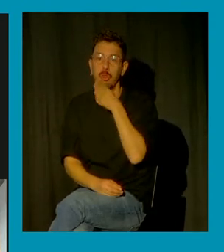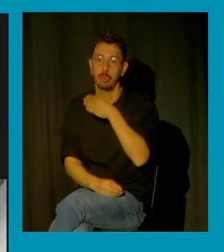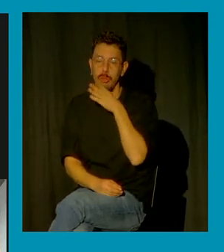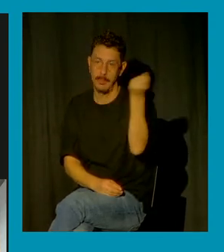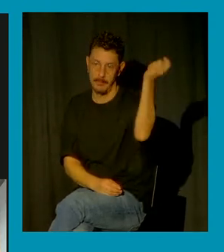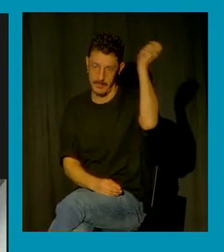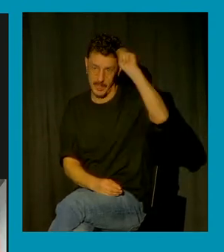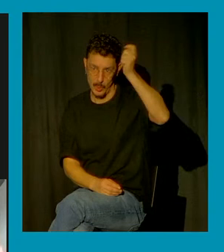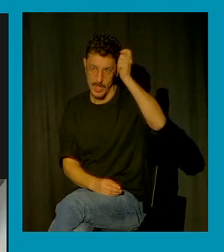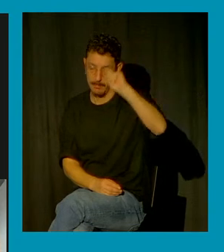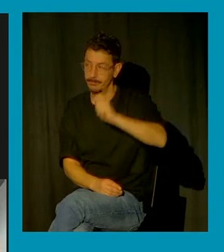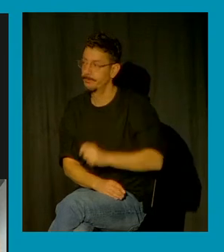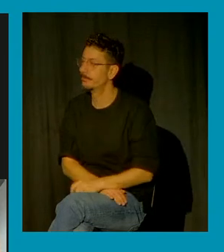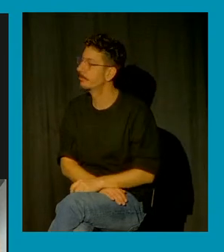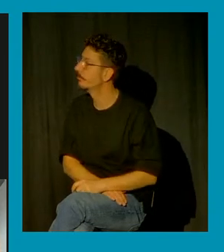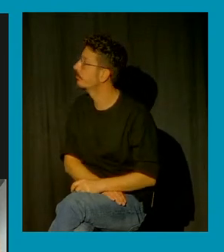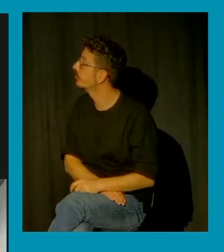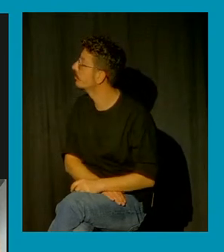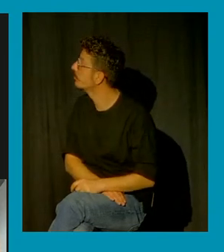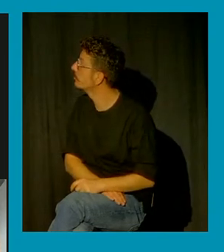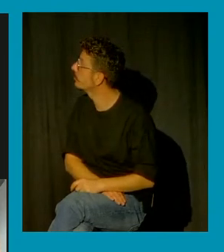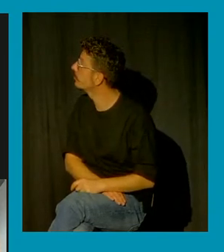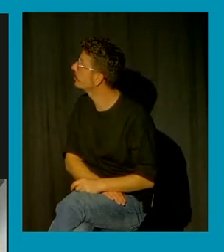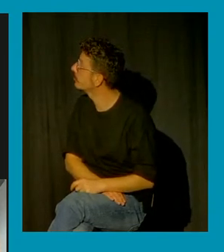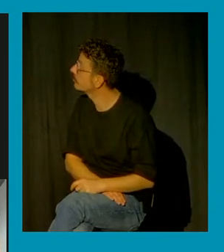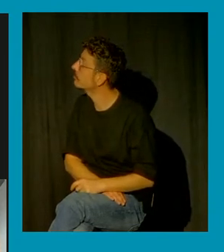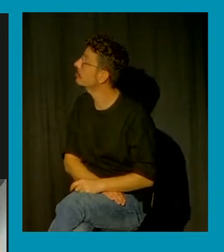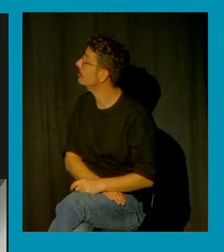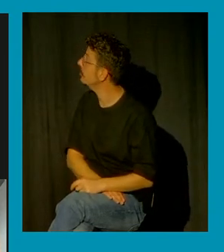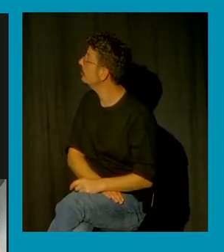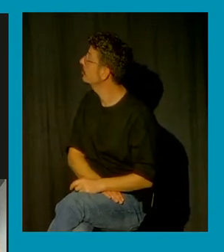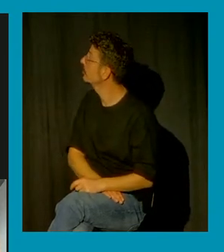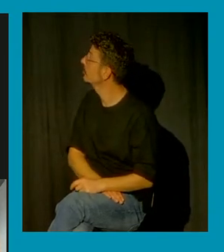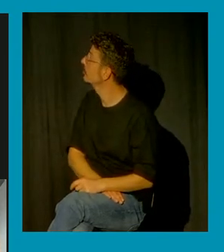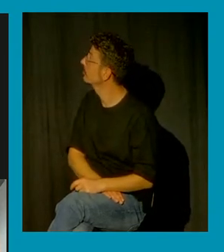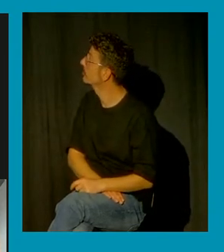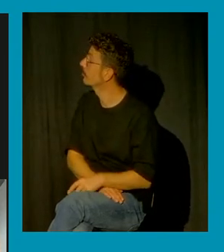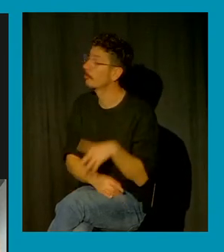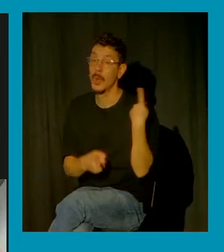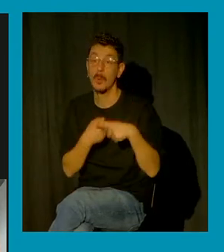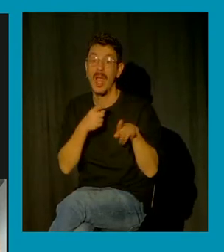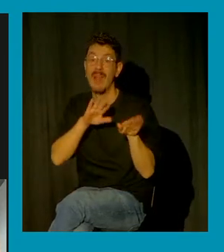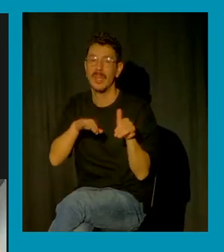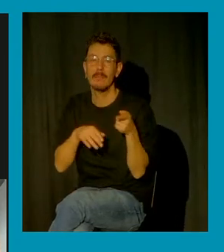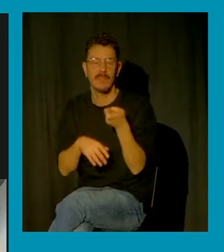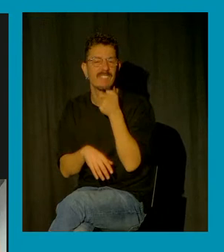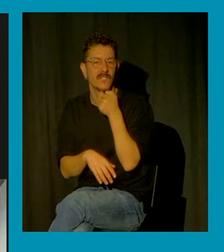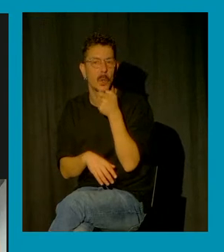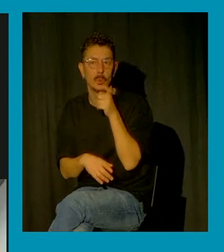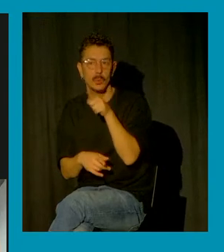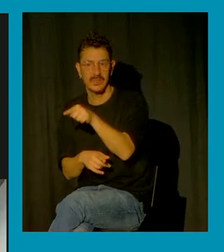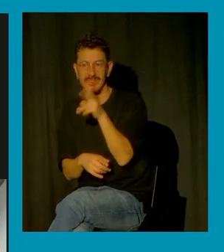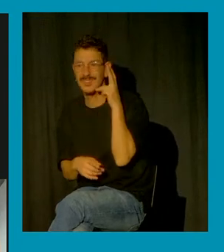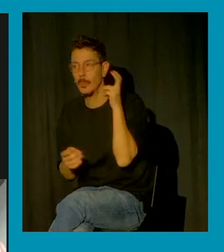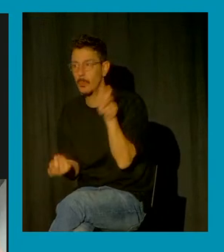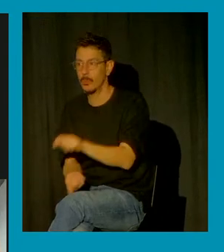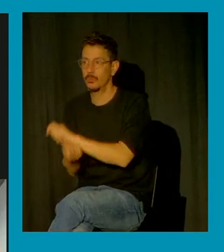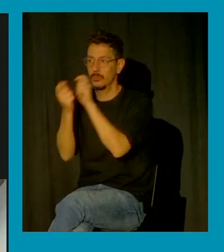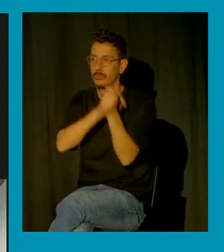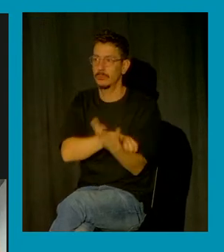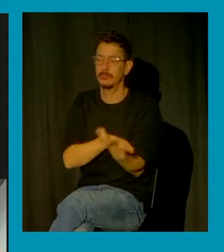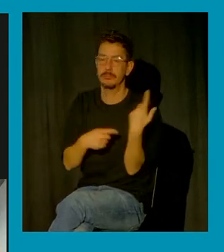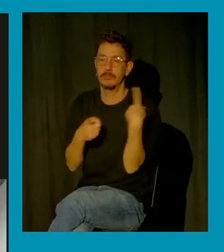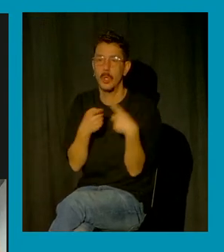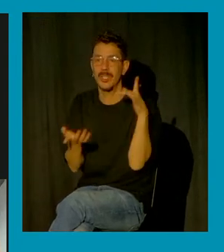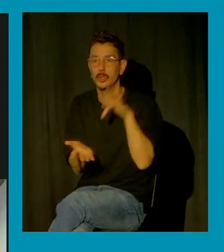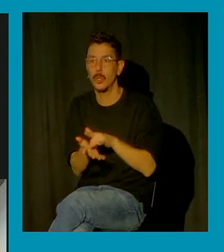la importancia que tiene este concepto del miedo va a cambiar de bando porque cuando Las Farrucas están diciendo el miedo va a cambiar de bando en ese